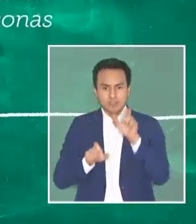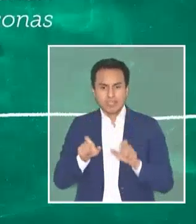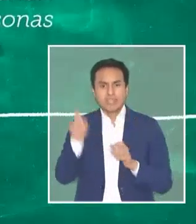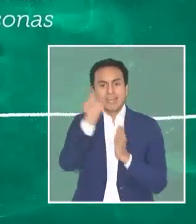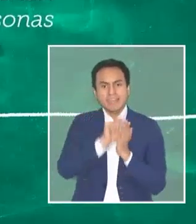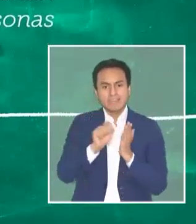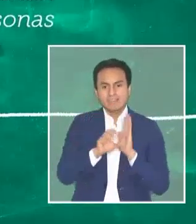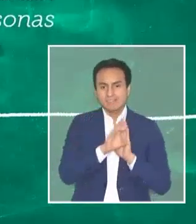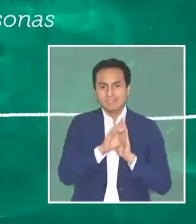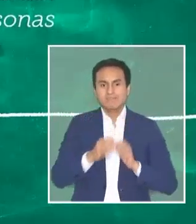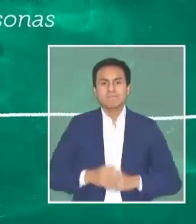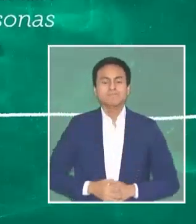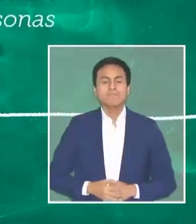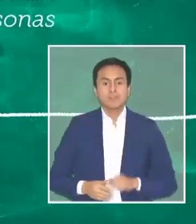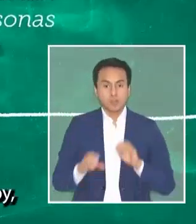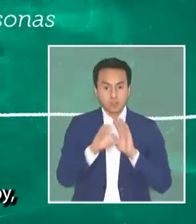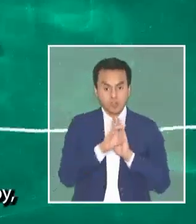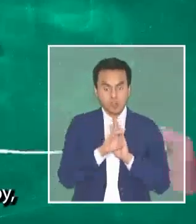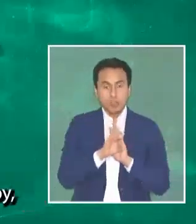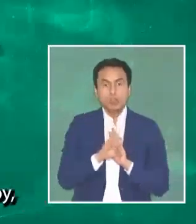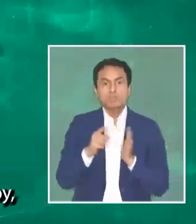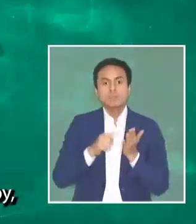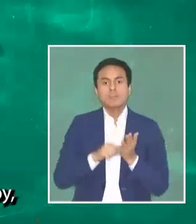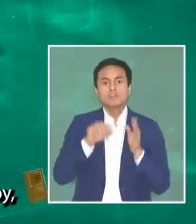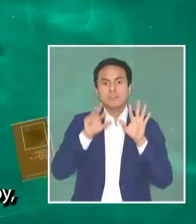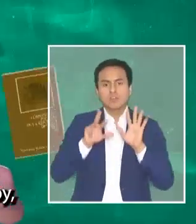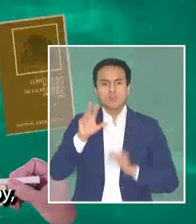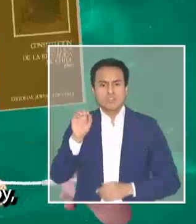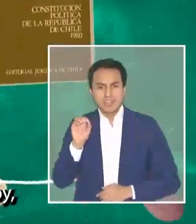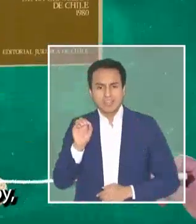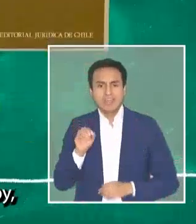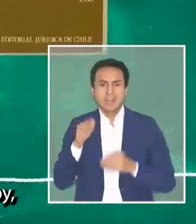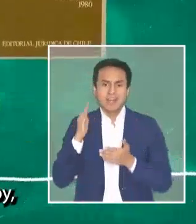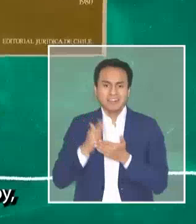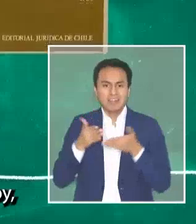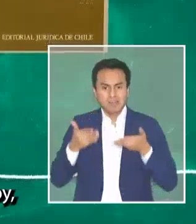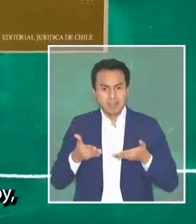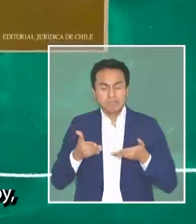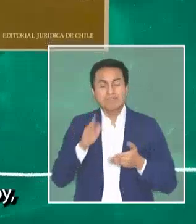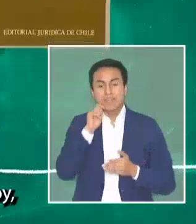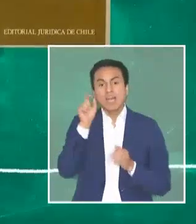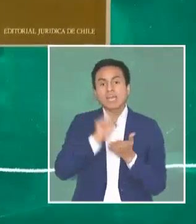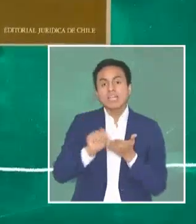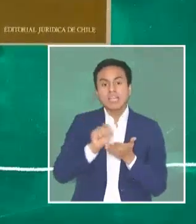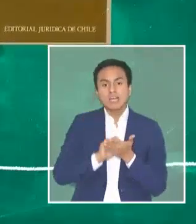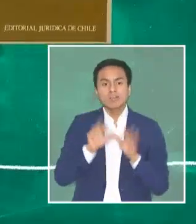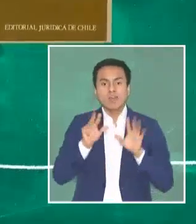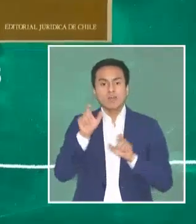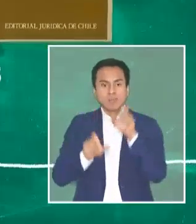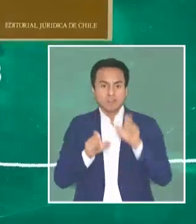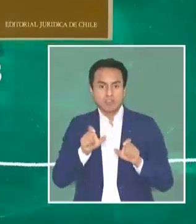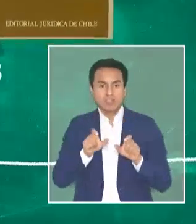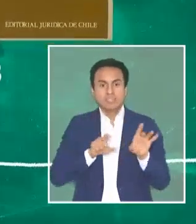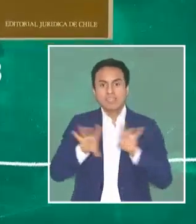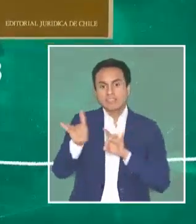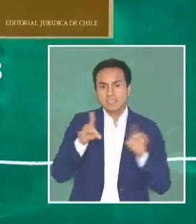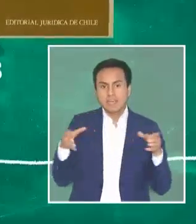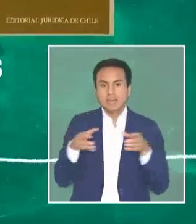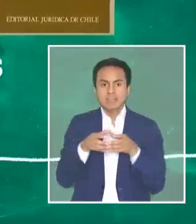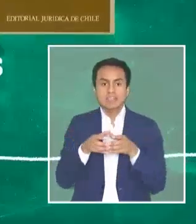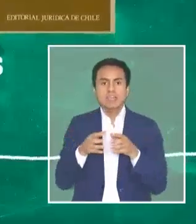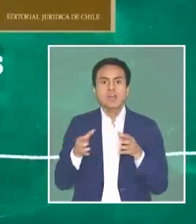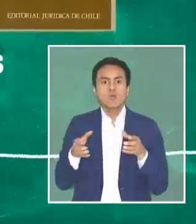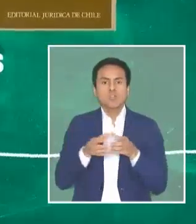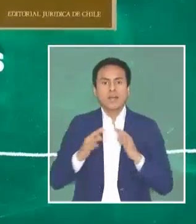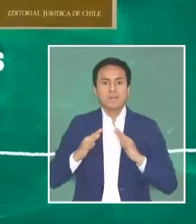122 personas para escribirla. La constitución de 1980 que nos rige hasta hoy fue escrita por nueve personas